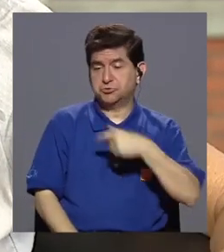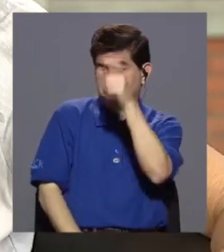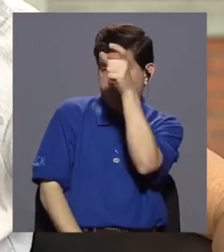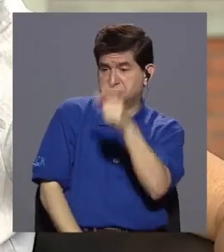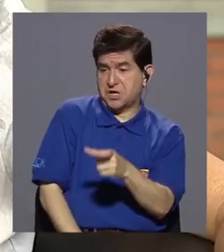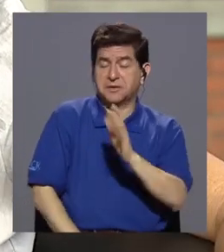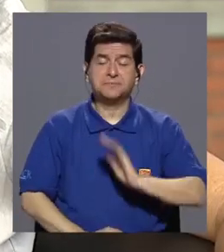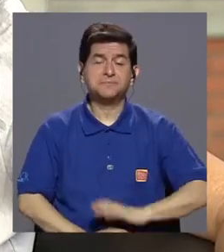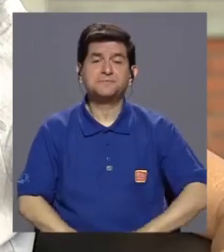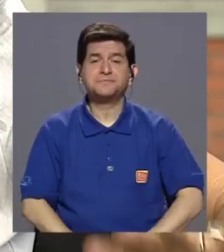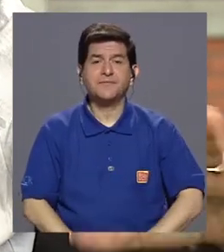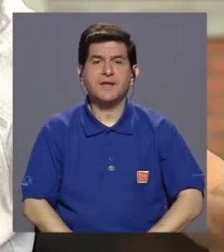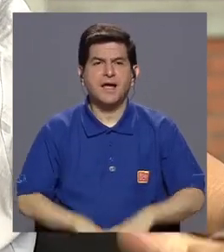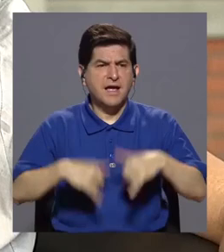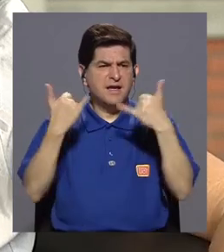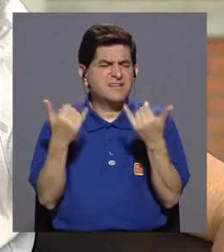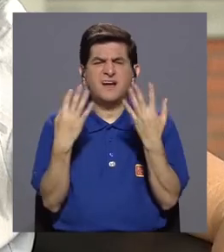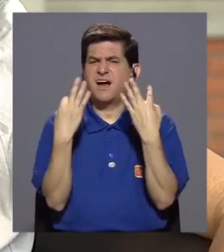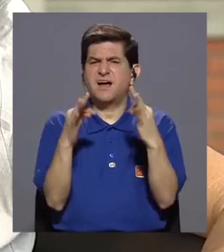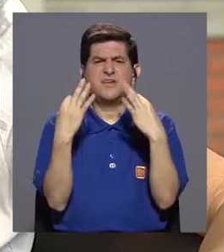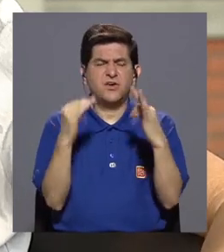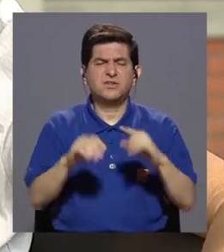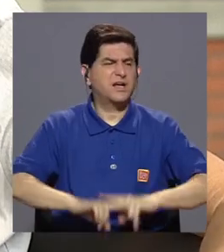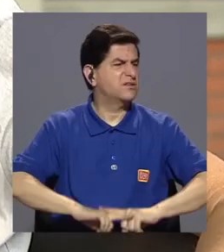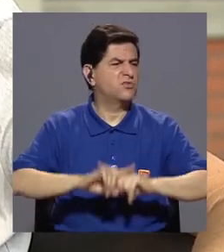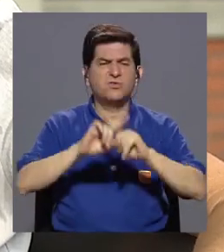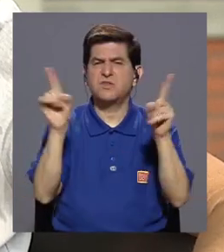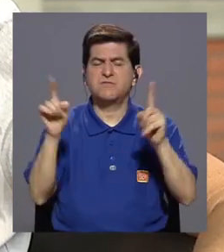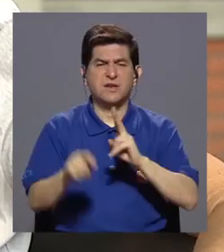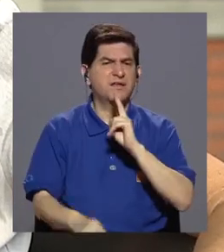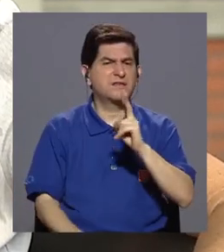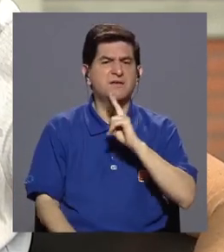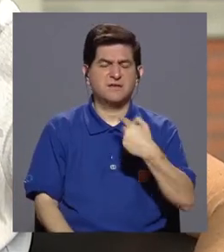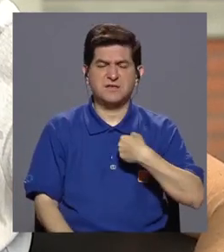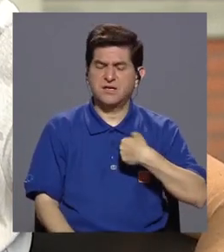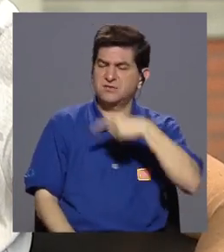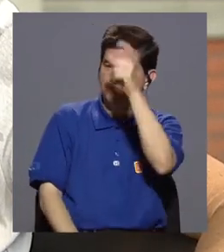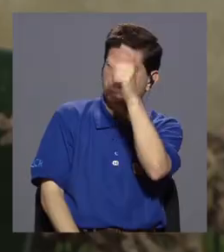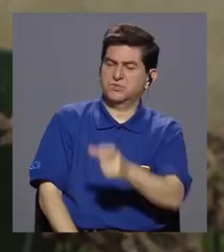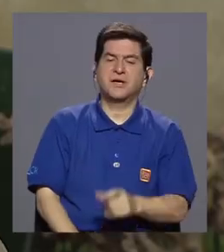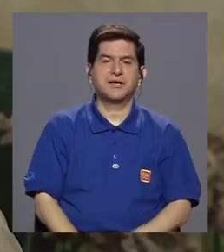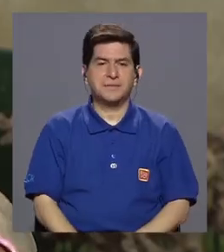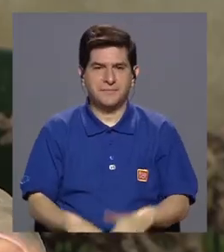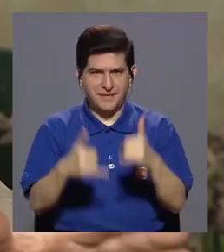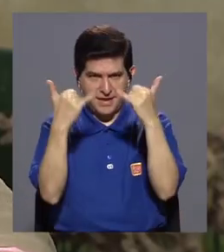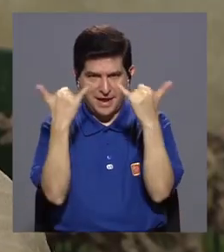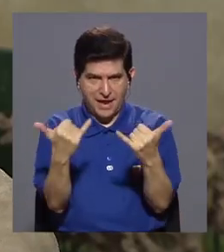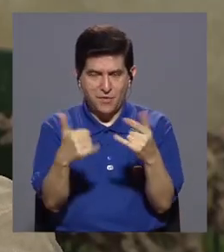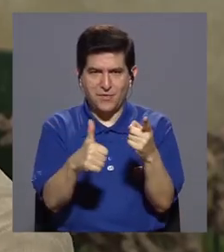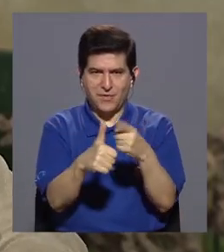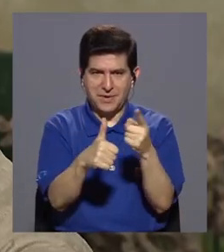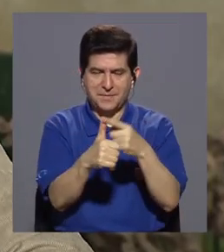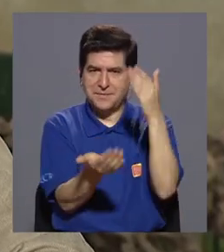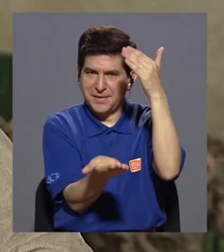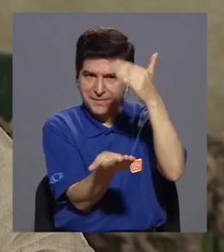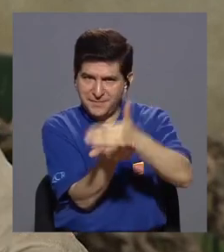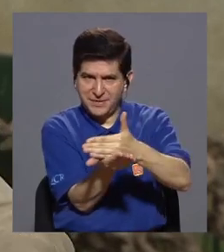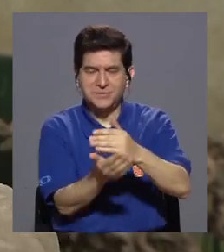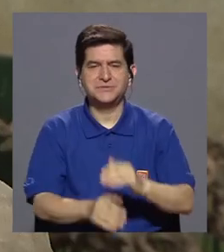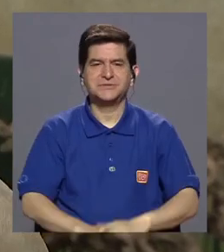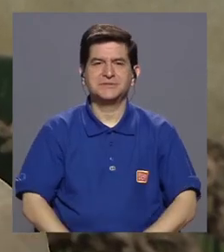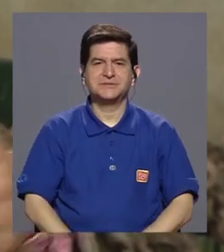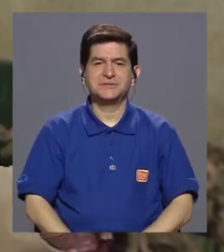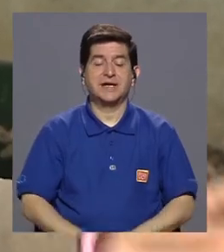quien cuando ya no pretendo ser algo diferente de lo que realmente soy. Bueno, ya vamos a hacer aquí un primer corte